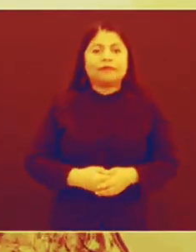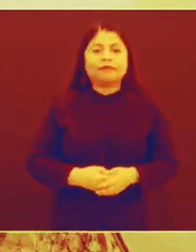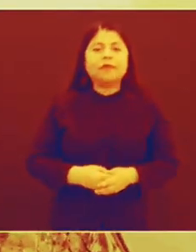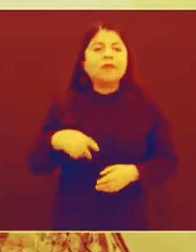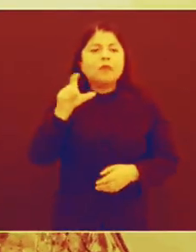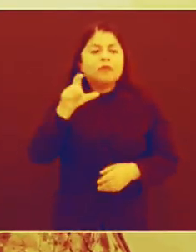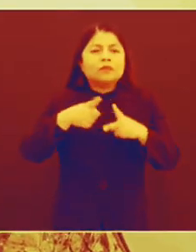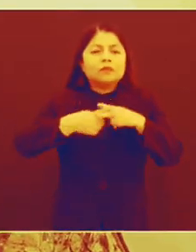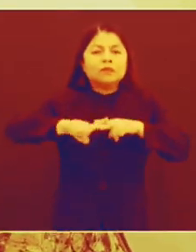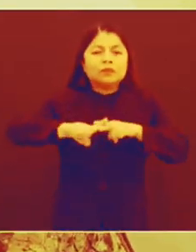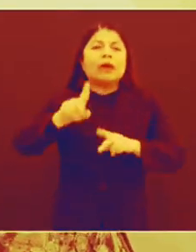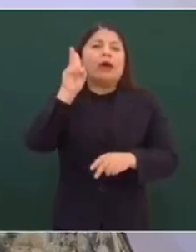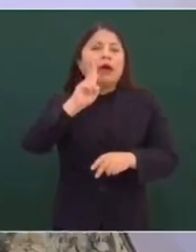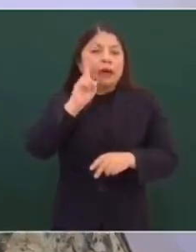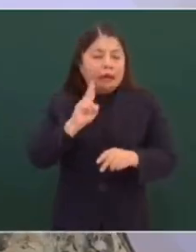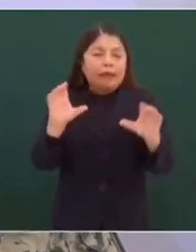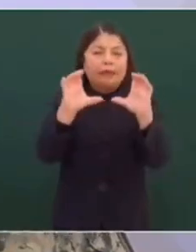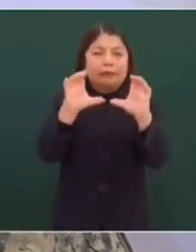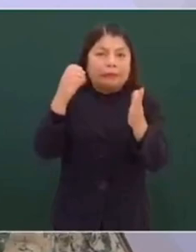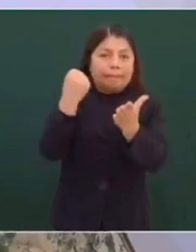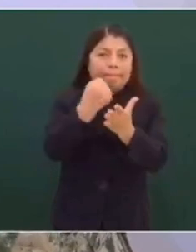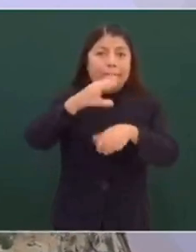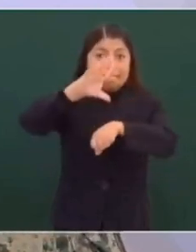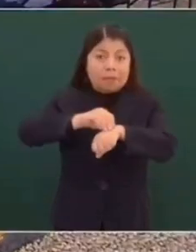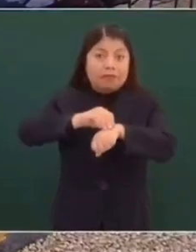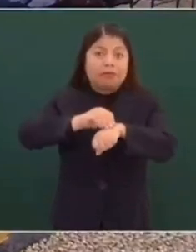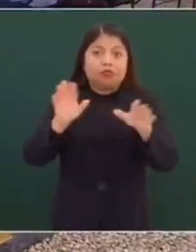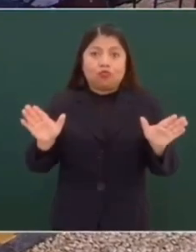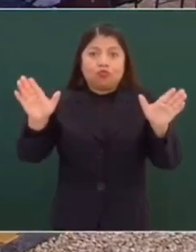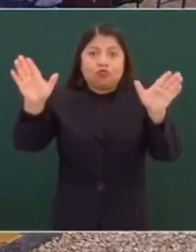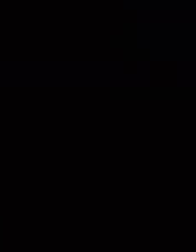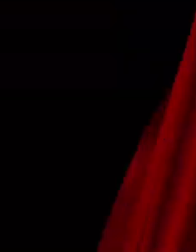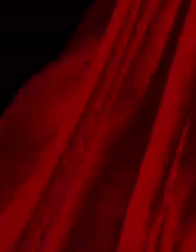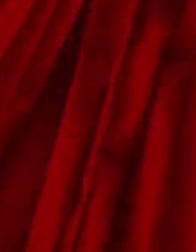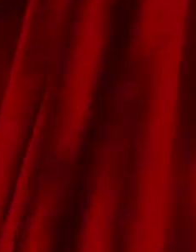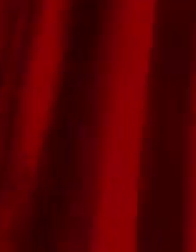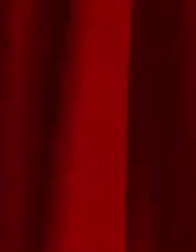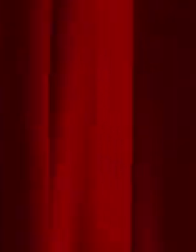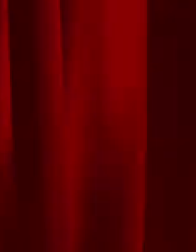Ah, estamos esperando el certificado como operador. Sí, ya bueno.